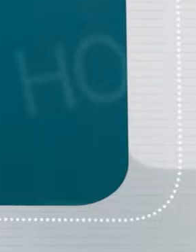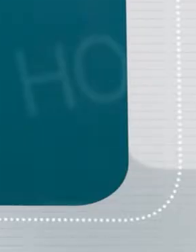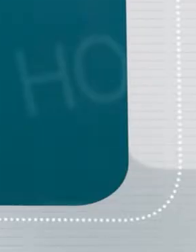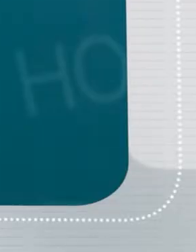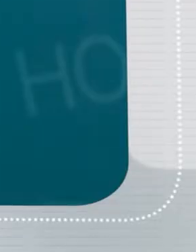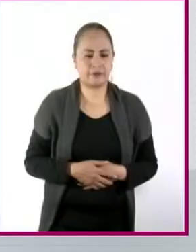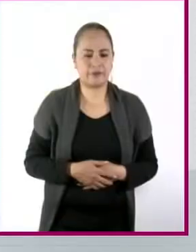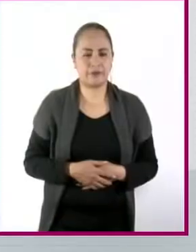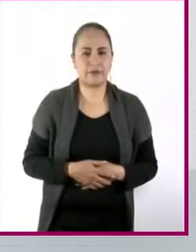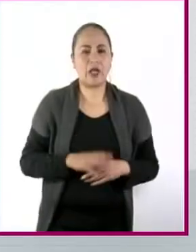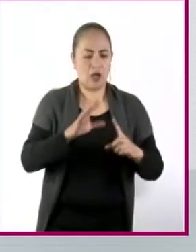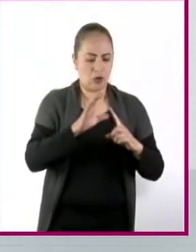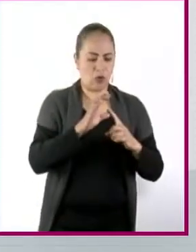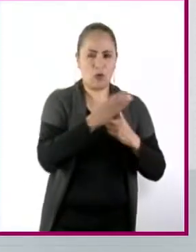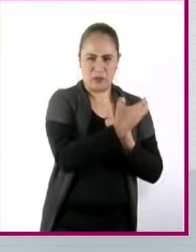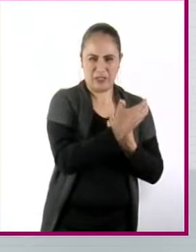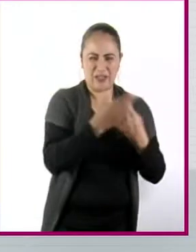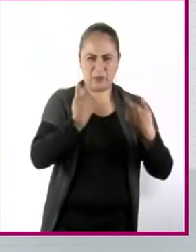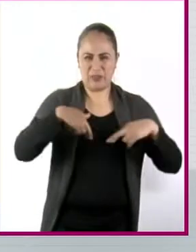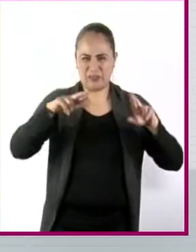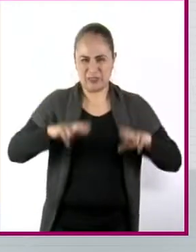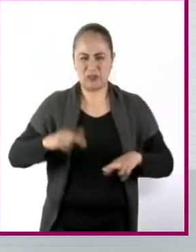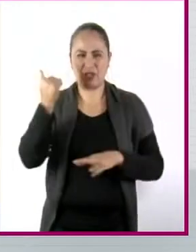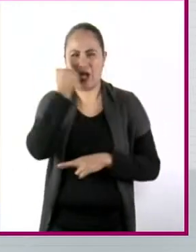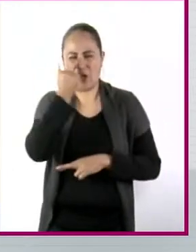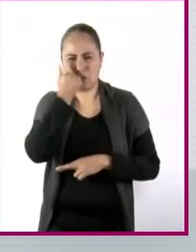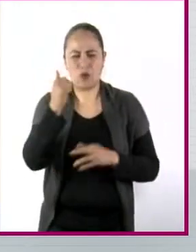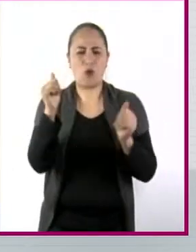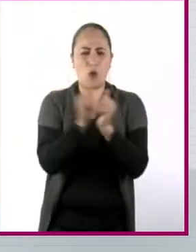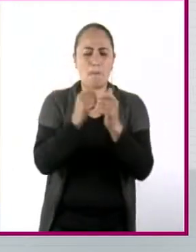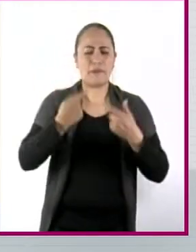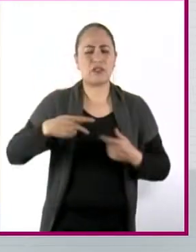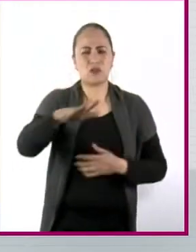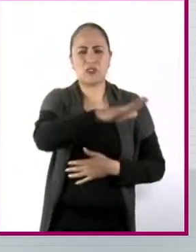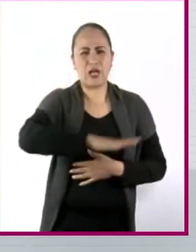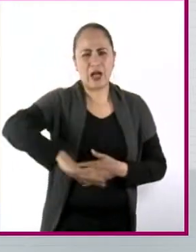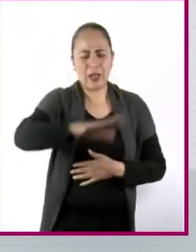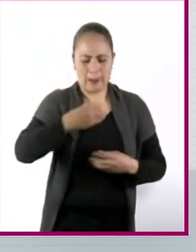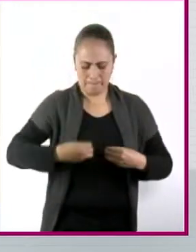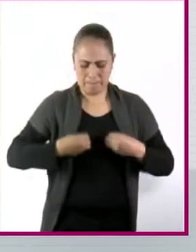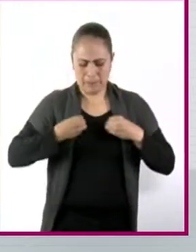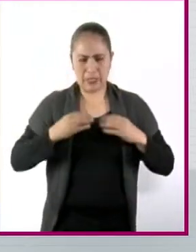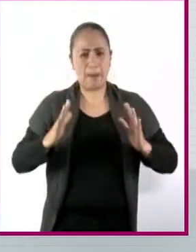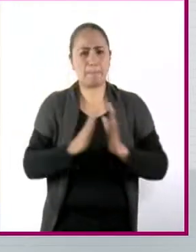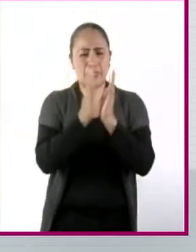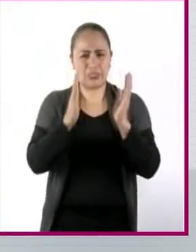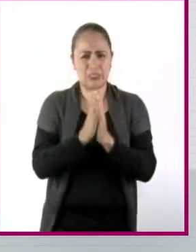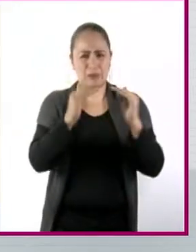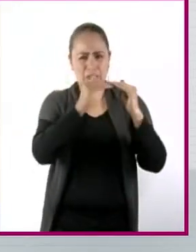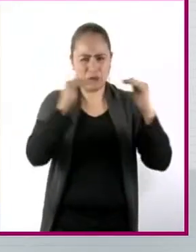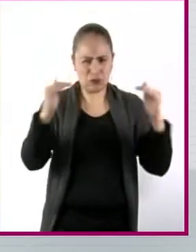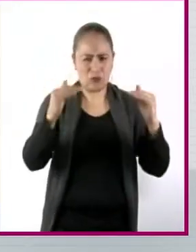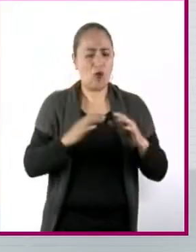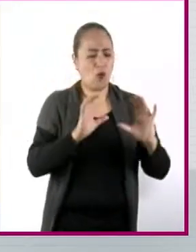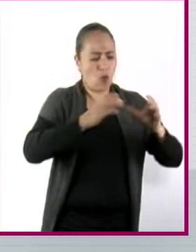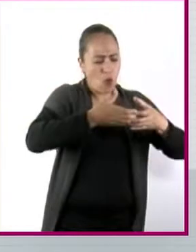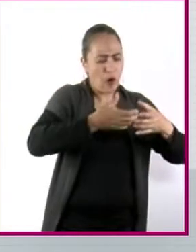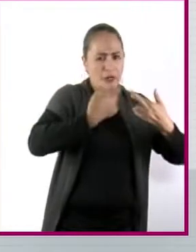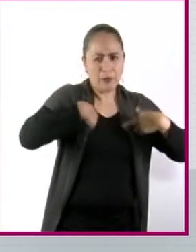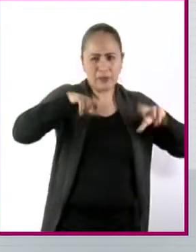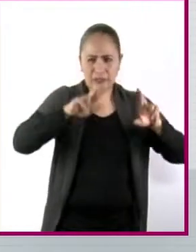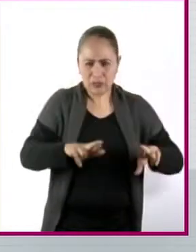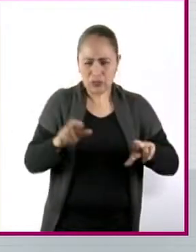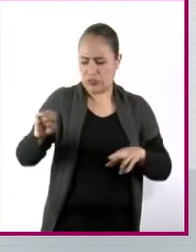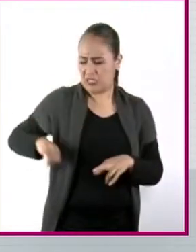Comites de representación estudiantil, ciudadanía, vida democrática, representación de un colectivo, intereses